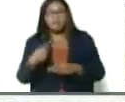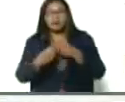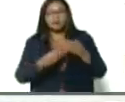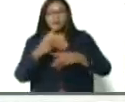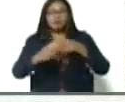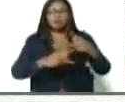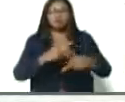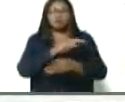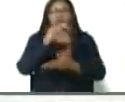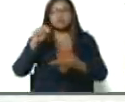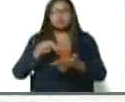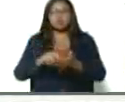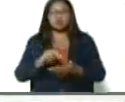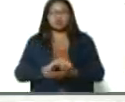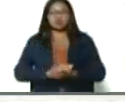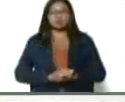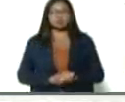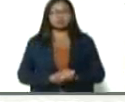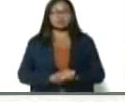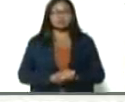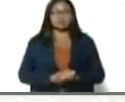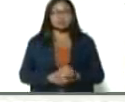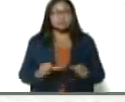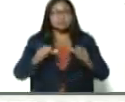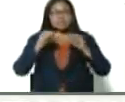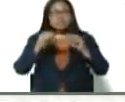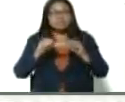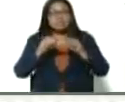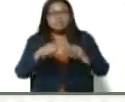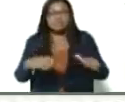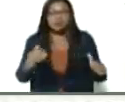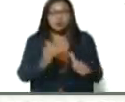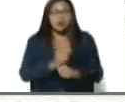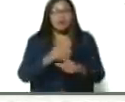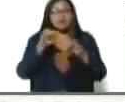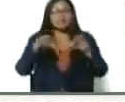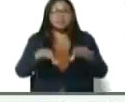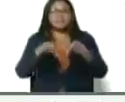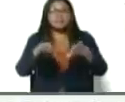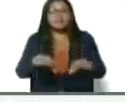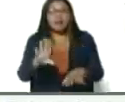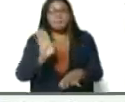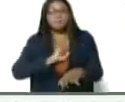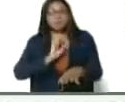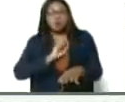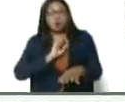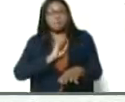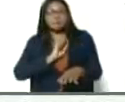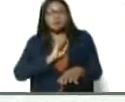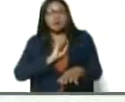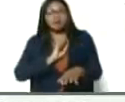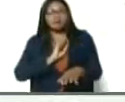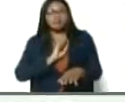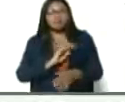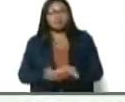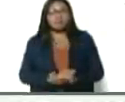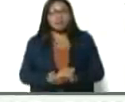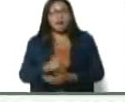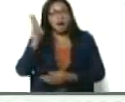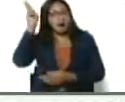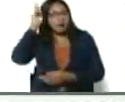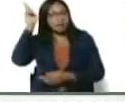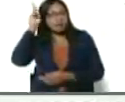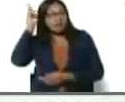nacional. Avanzar en el rescate de semillas autóctonas de origen campesino, indígena y